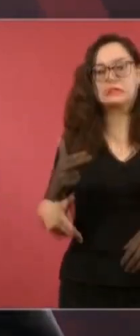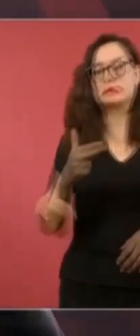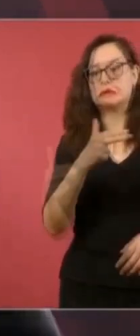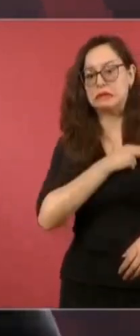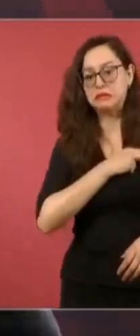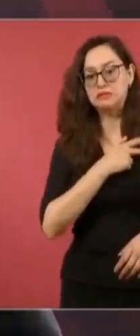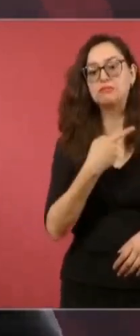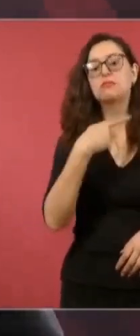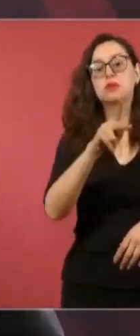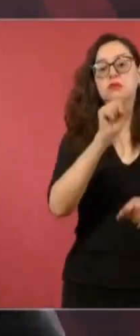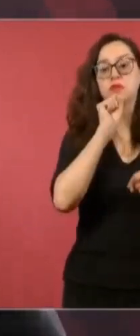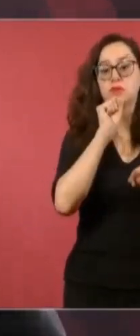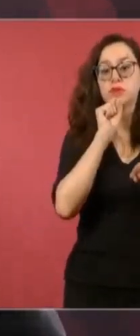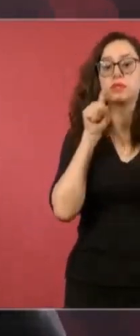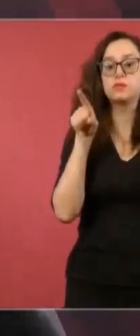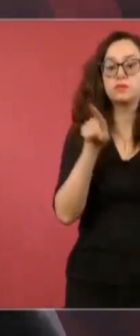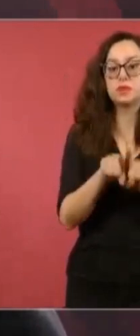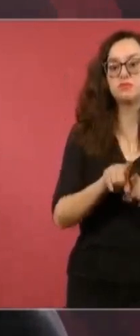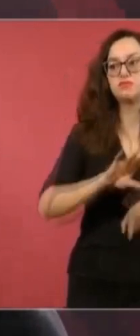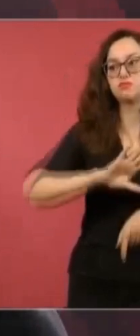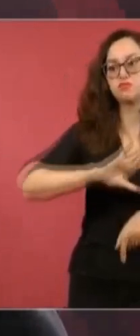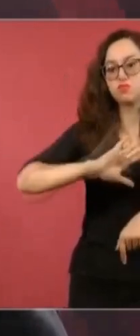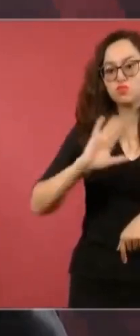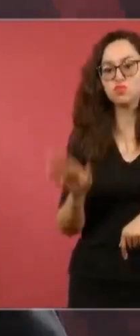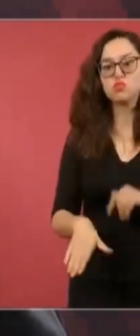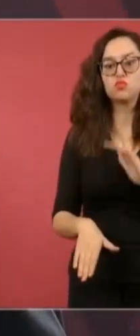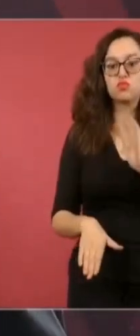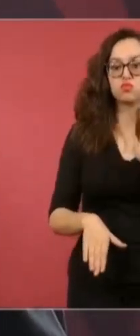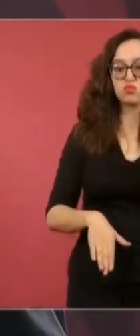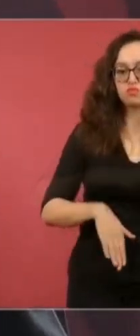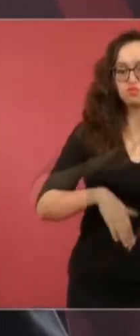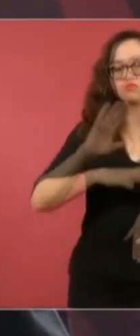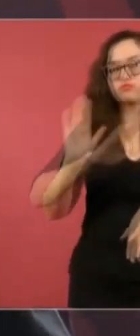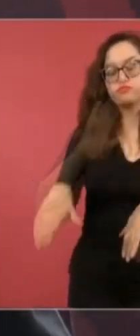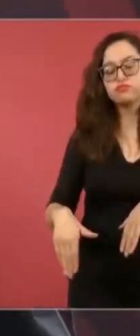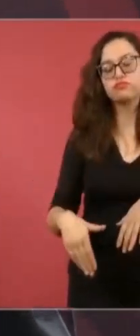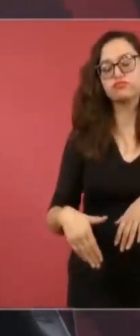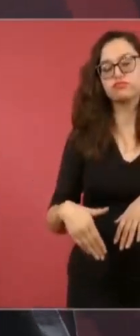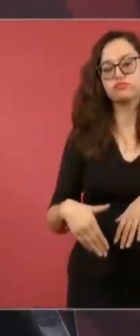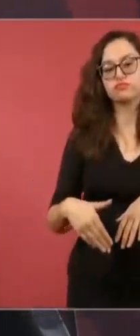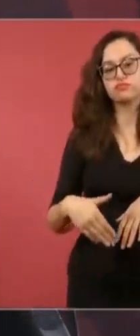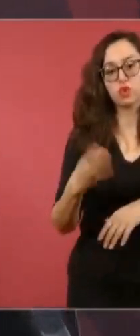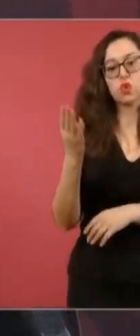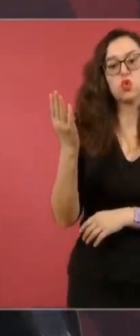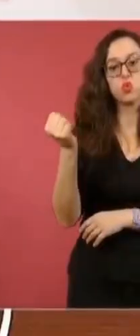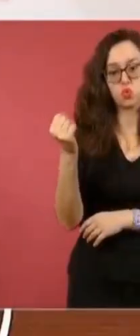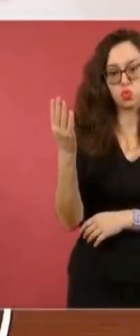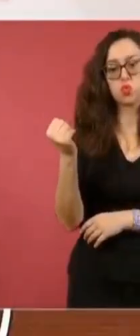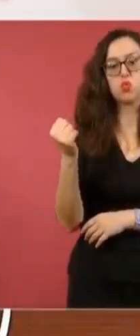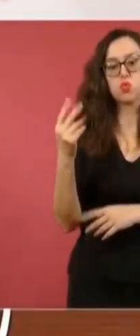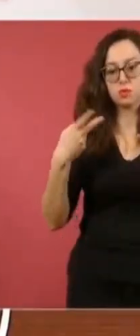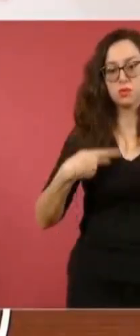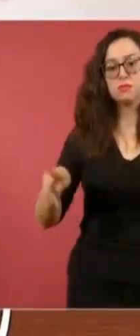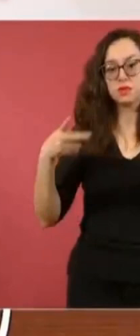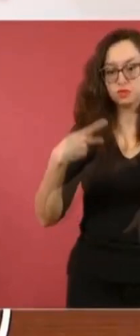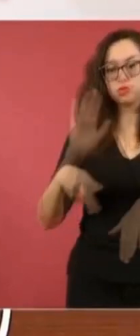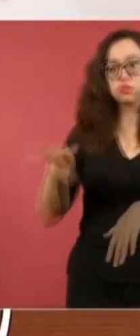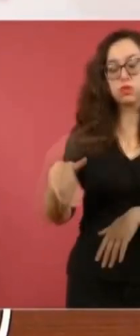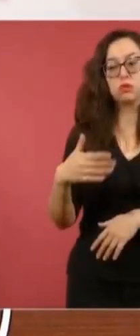salgan adelante los heridos, nueve personas,